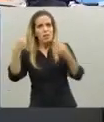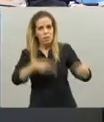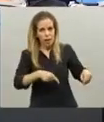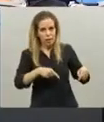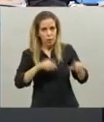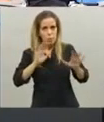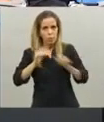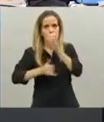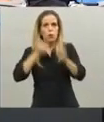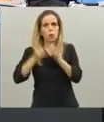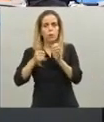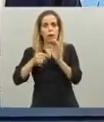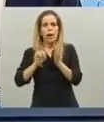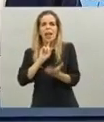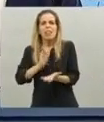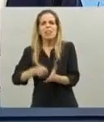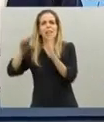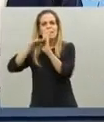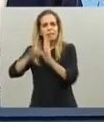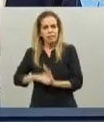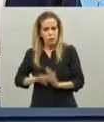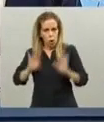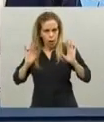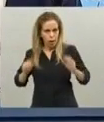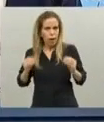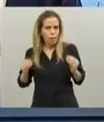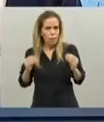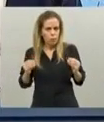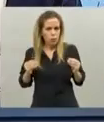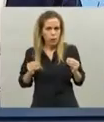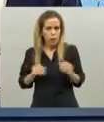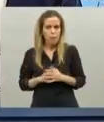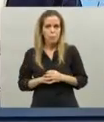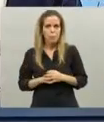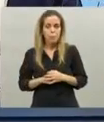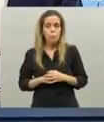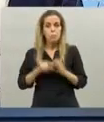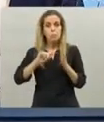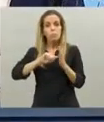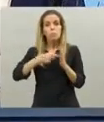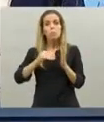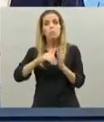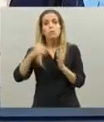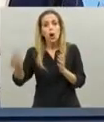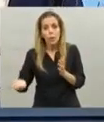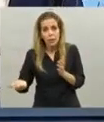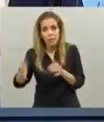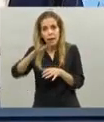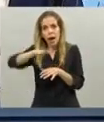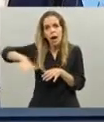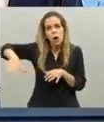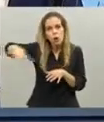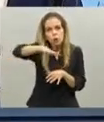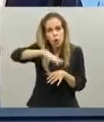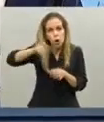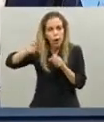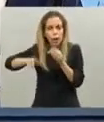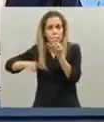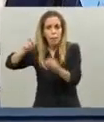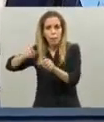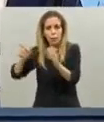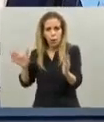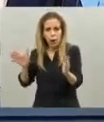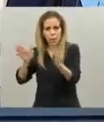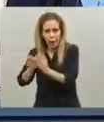medidas que se van a tomar en el interior de la provincia de Buenos Aires en la zona de baja densidad poblacional